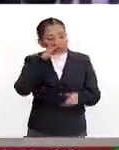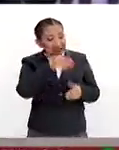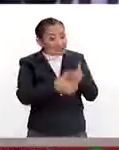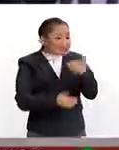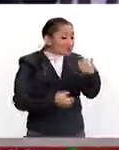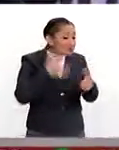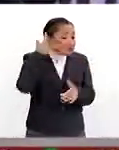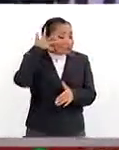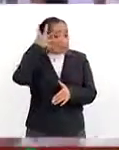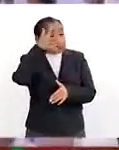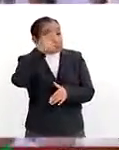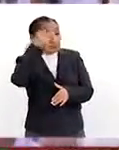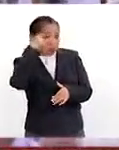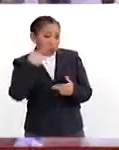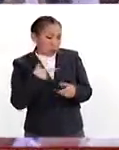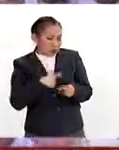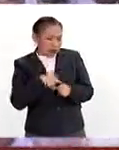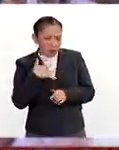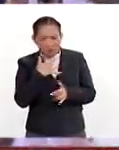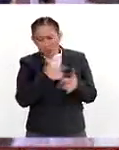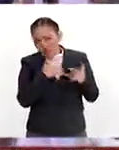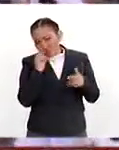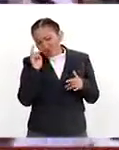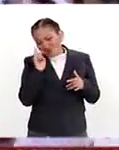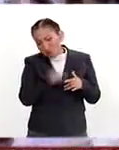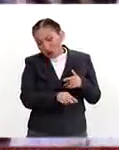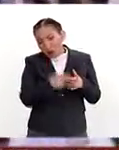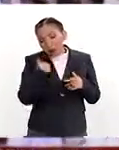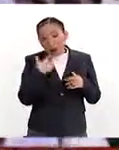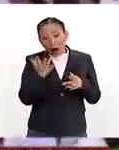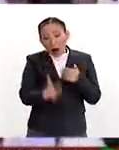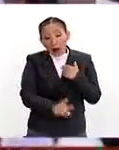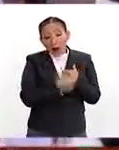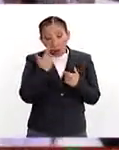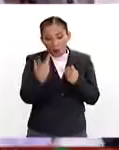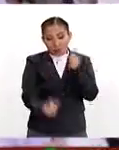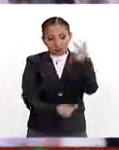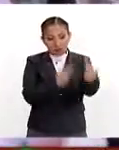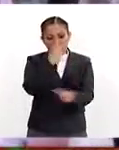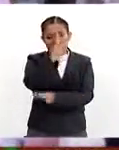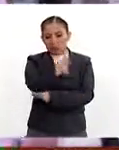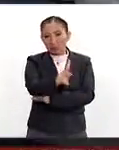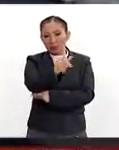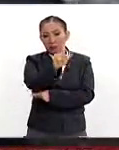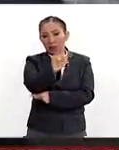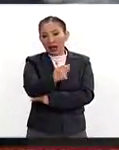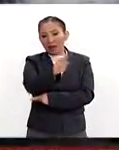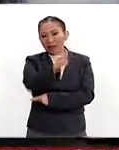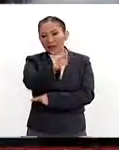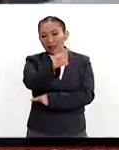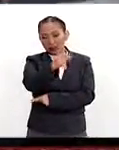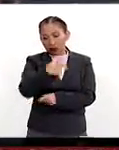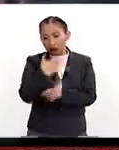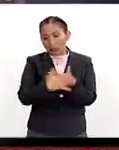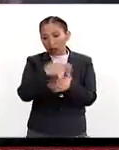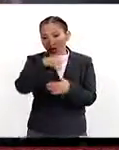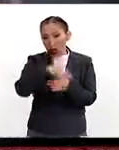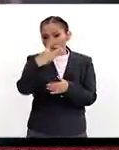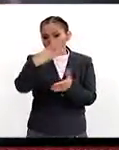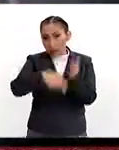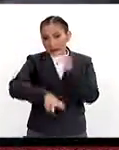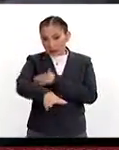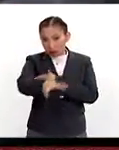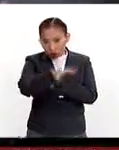adelante, yo personalmente creo que el gran plebiscito se va a dar en las elecciones del 2018,